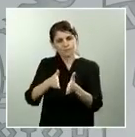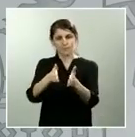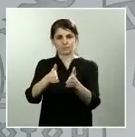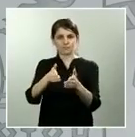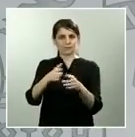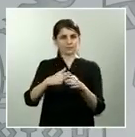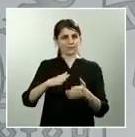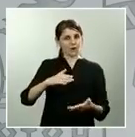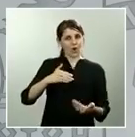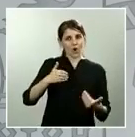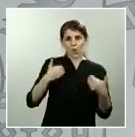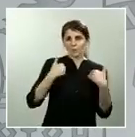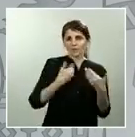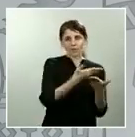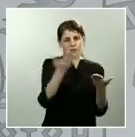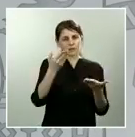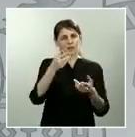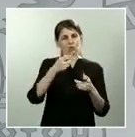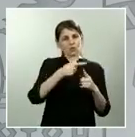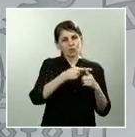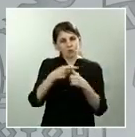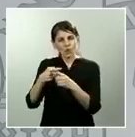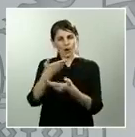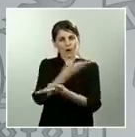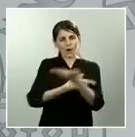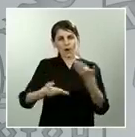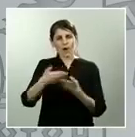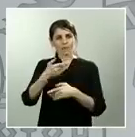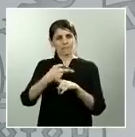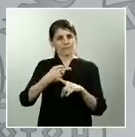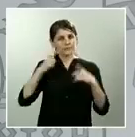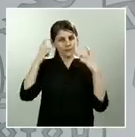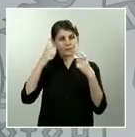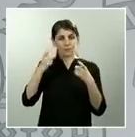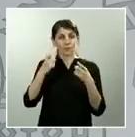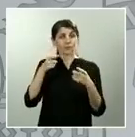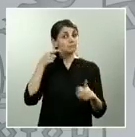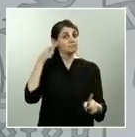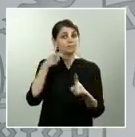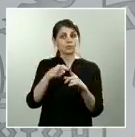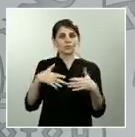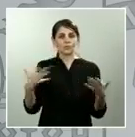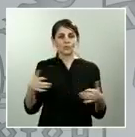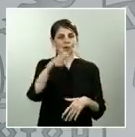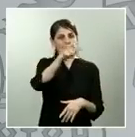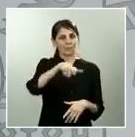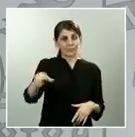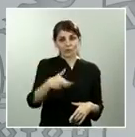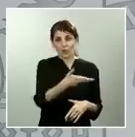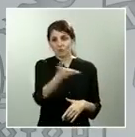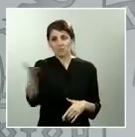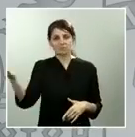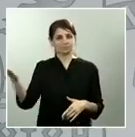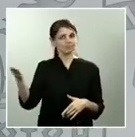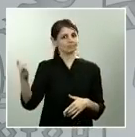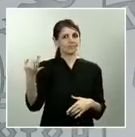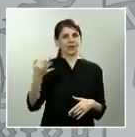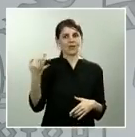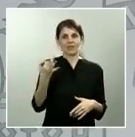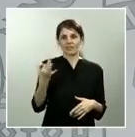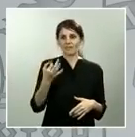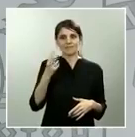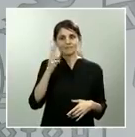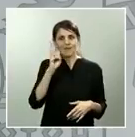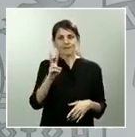posible que el ciudadano único, destinatario de todas nuestras políticas, perciba este esfuerzo de colaboración